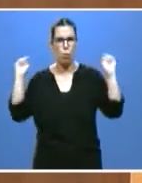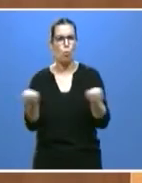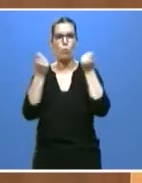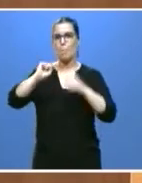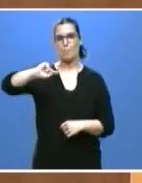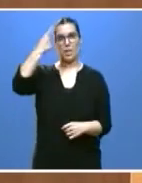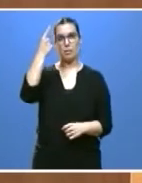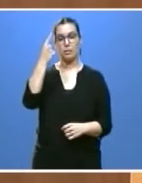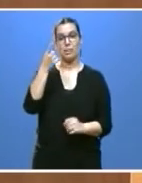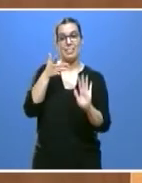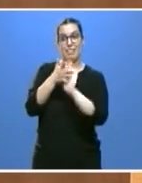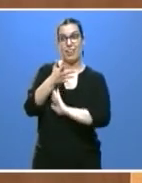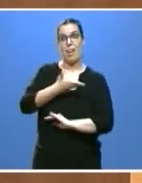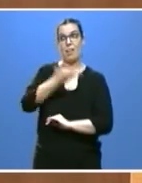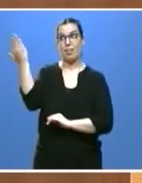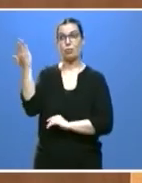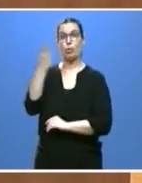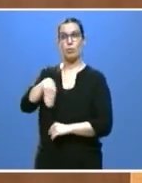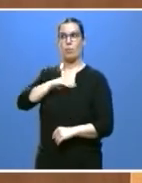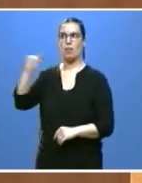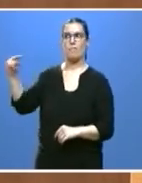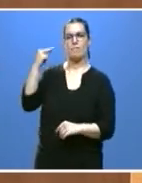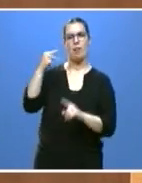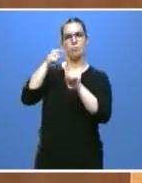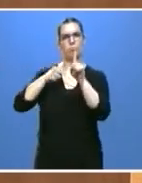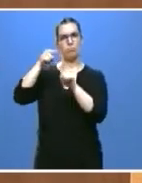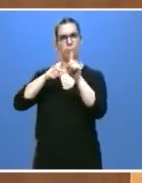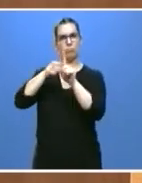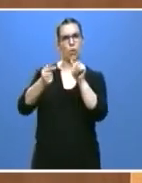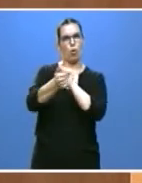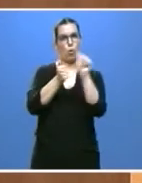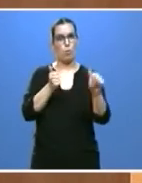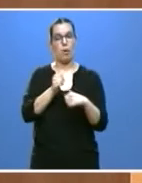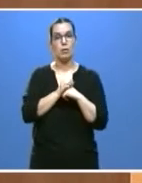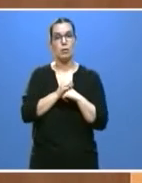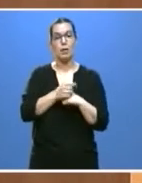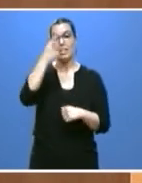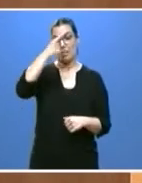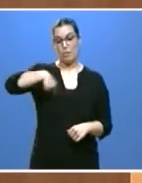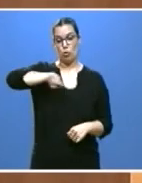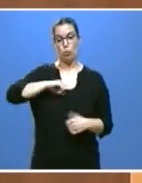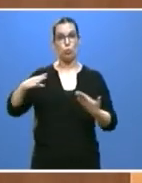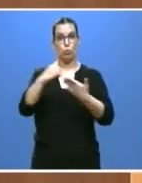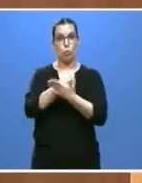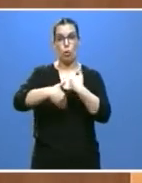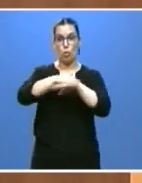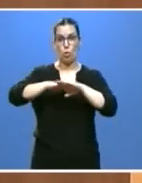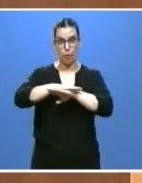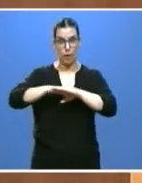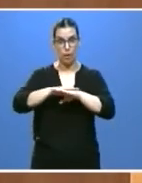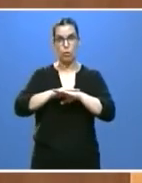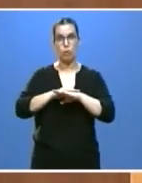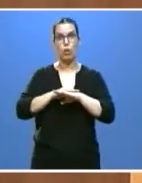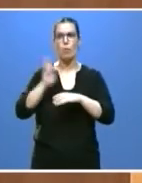convirtiéndonos en referencia nacional. Y además, como bien saben, todos los miembros del Gobierno hemos comparecido